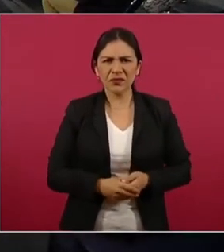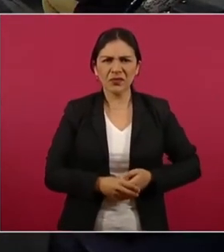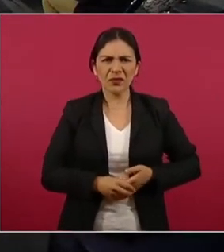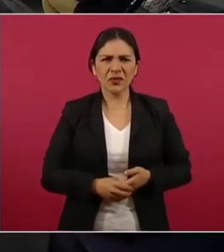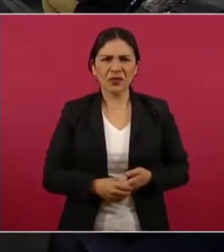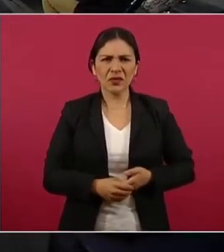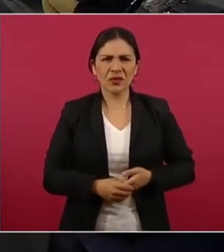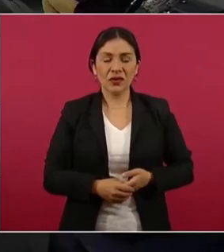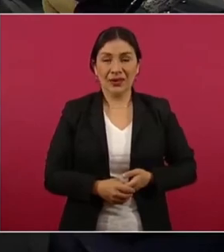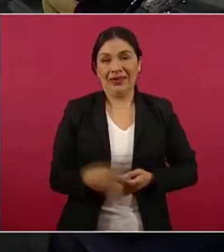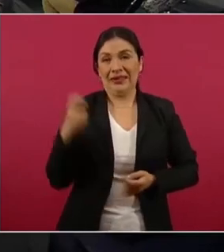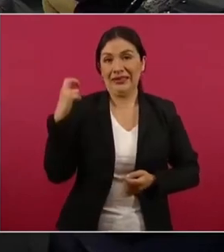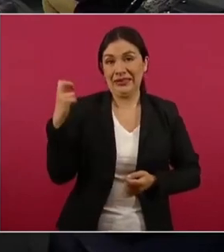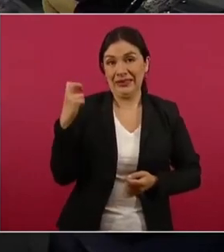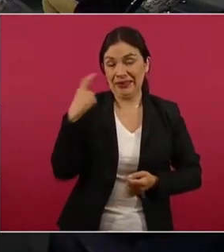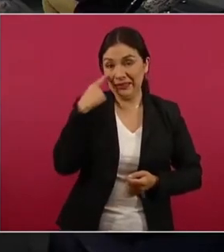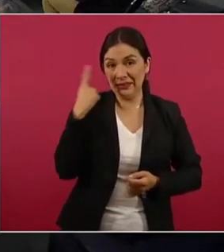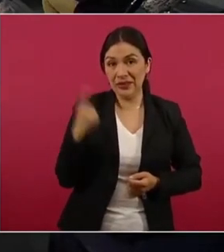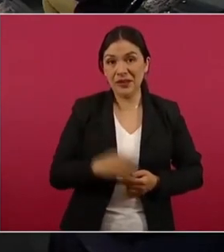Ahí está.